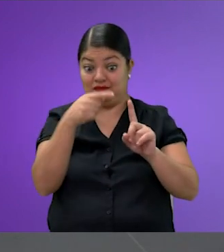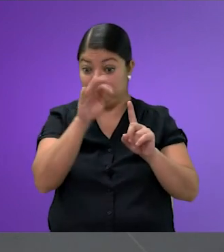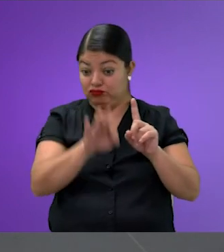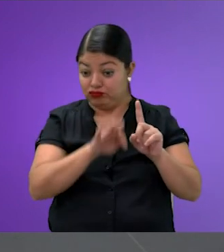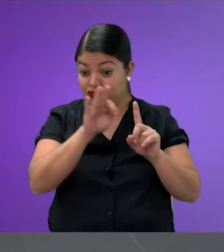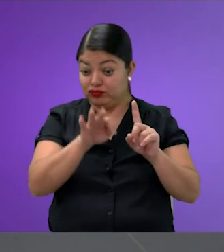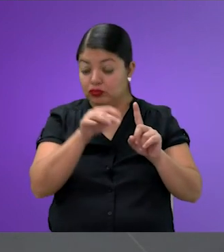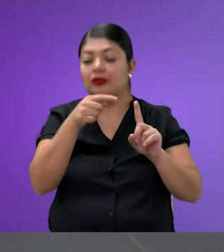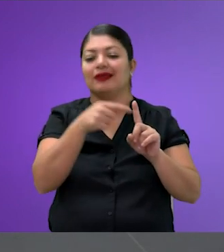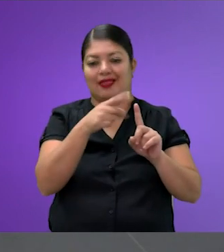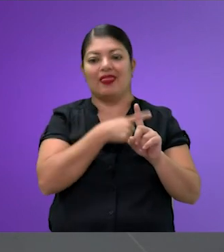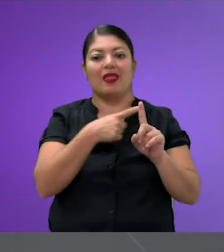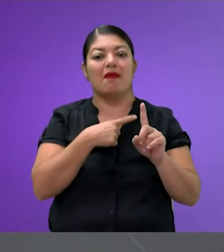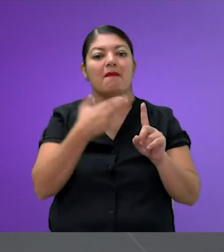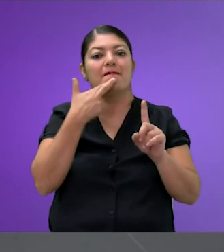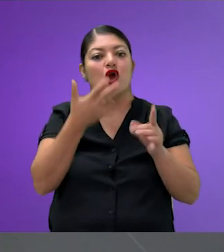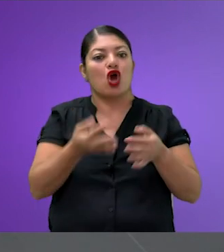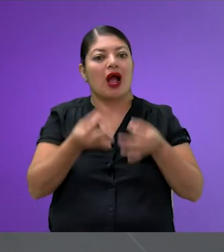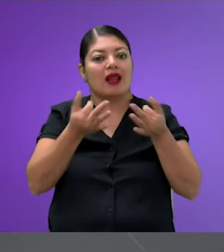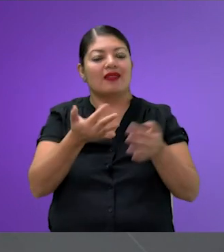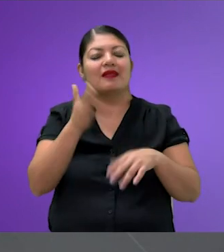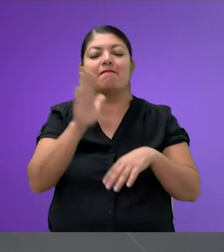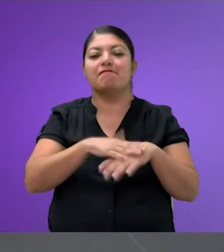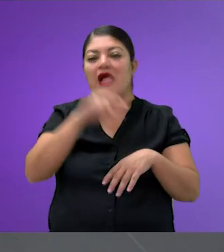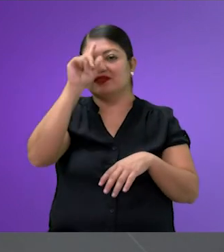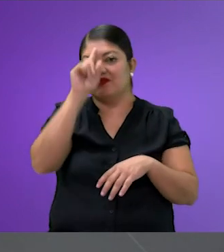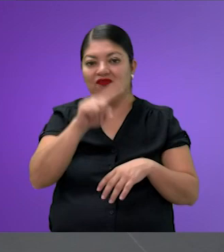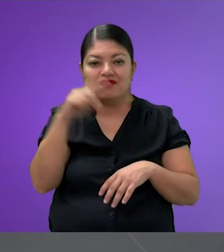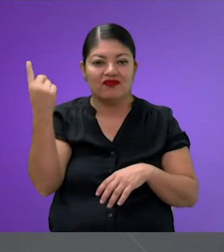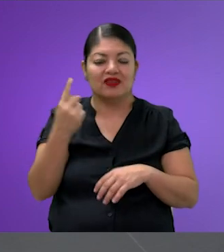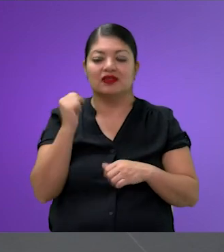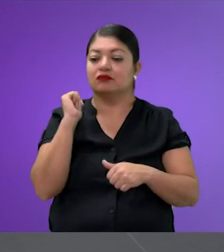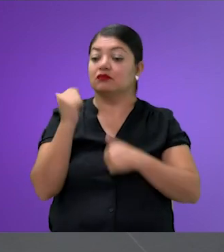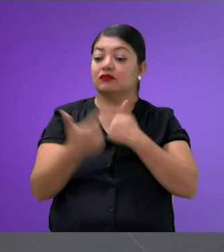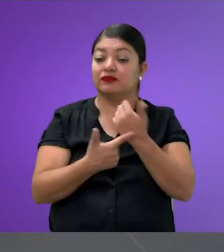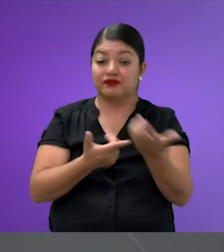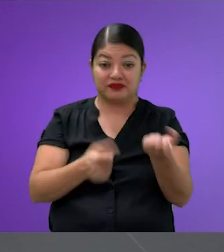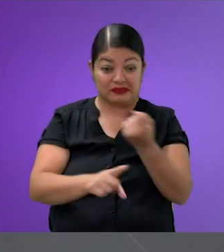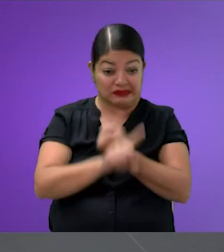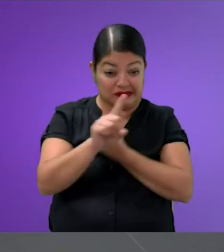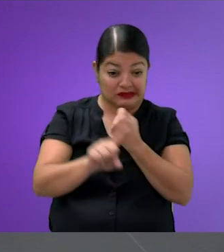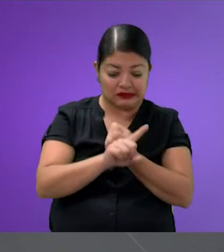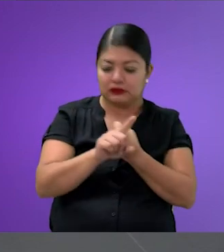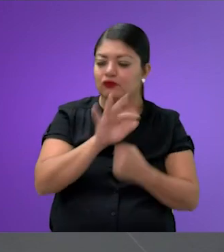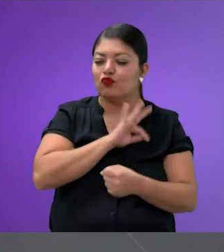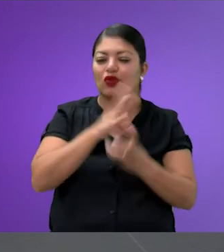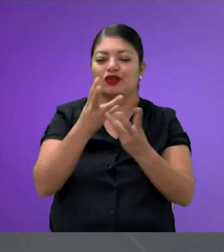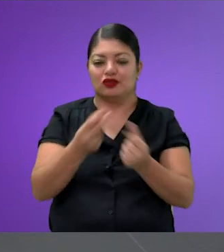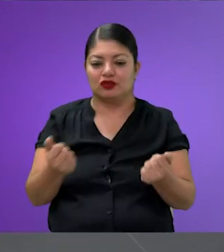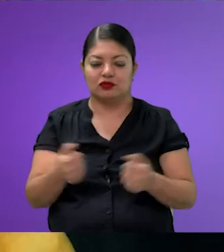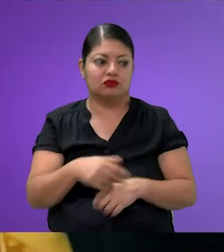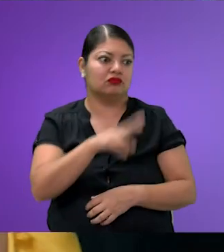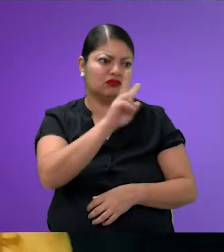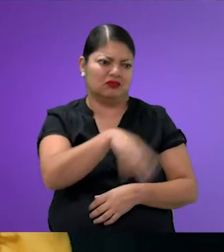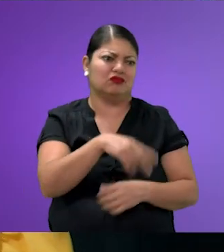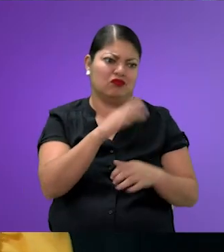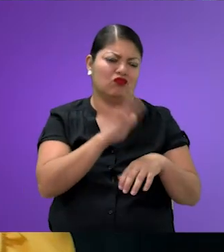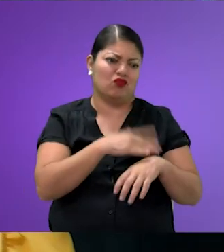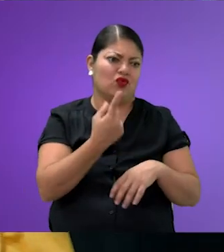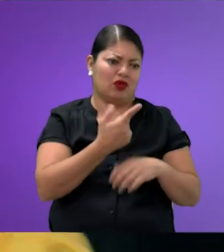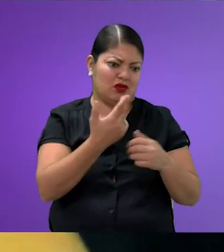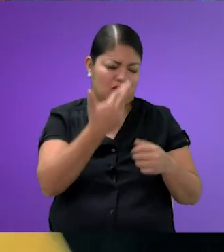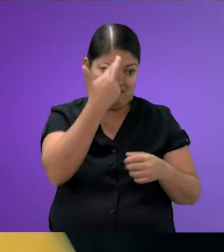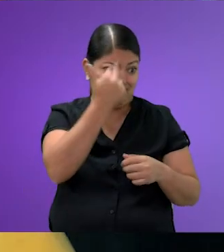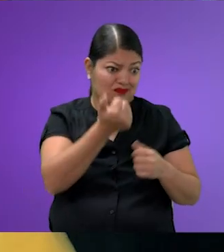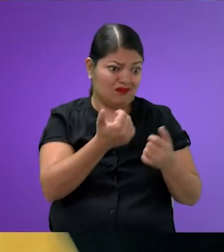permite decir así, pues, más fácil, más llevadero, una circunstancia complicada que tienen que afrontar. Que de por sí ya es pesada, ¿no? Y sí